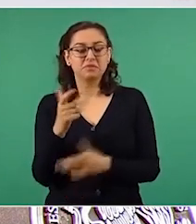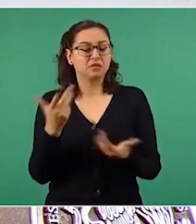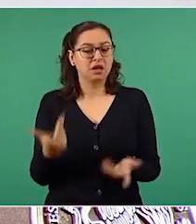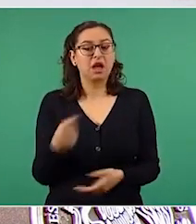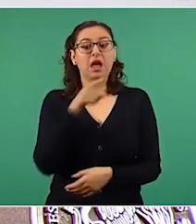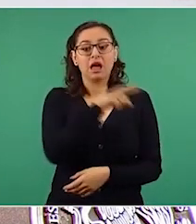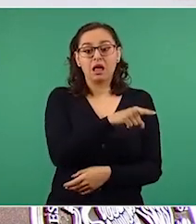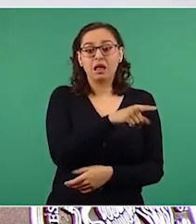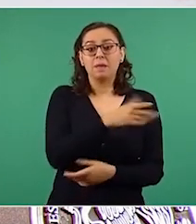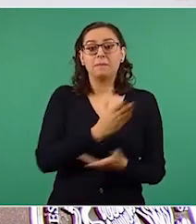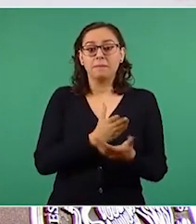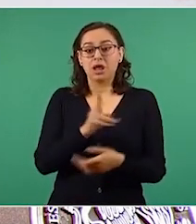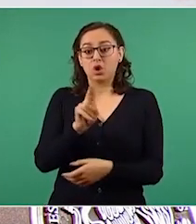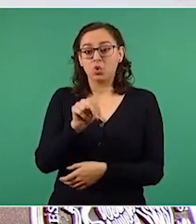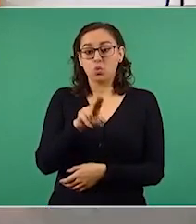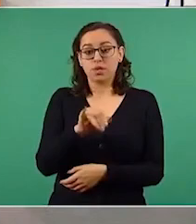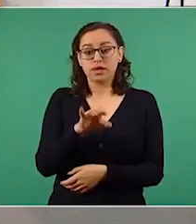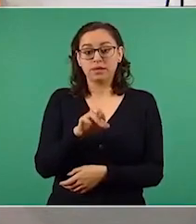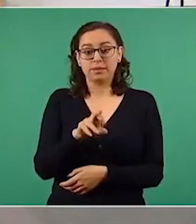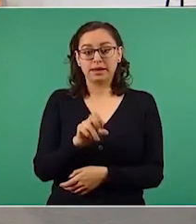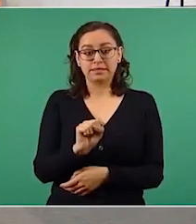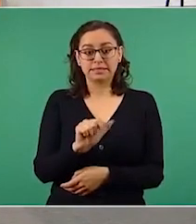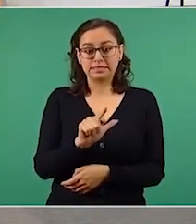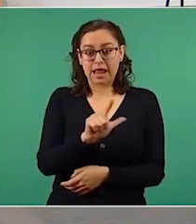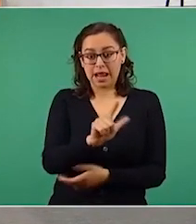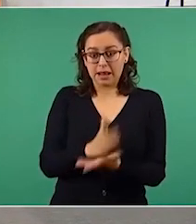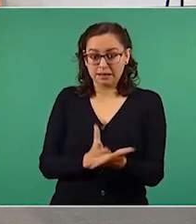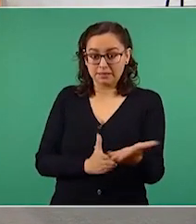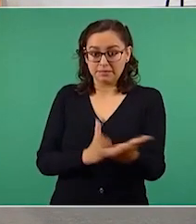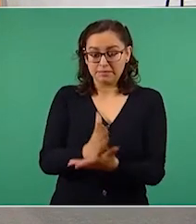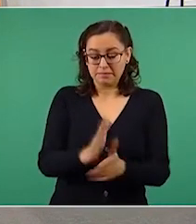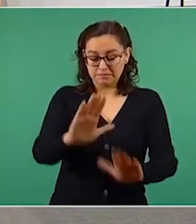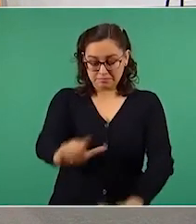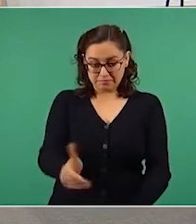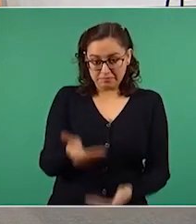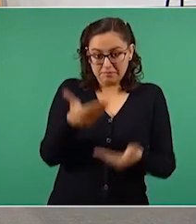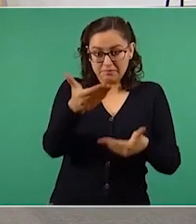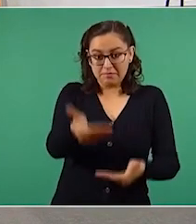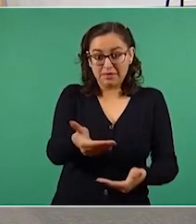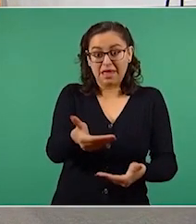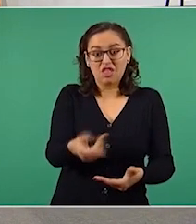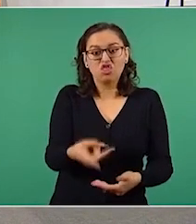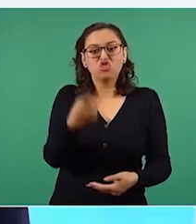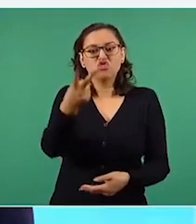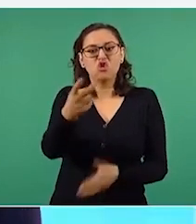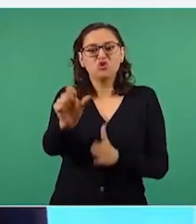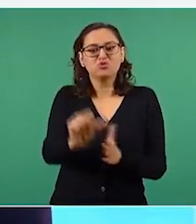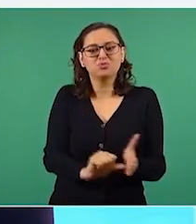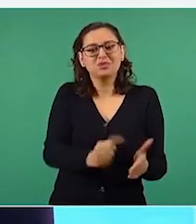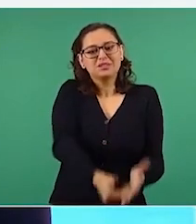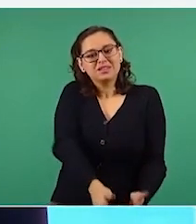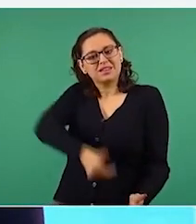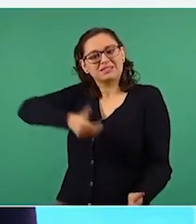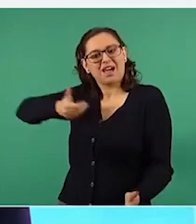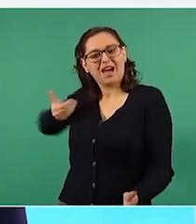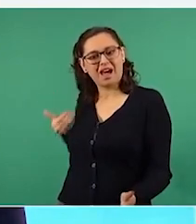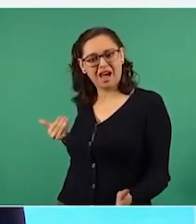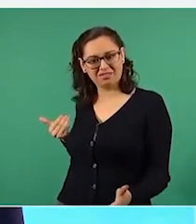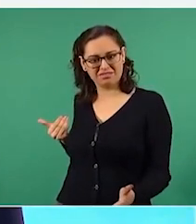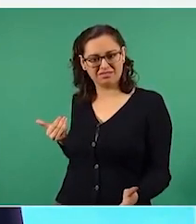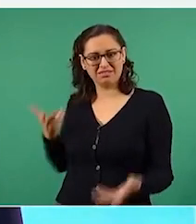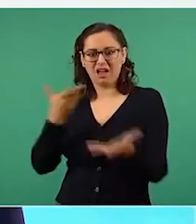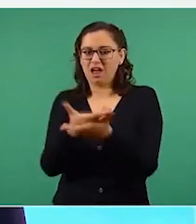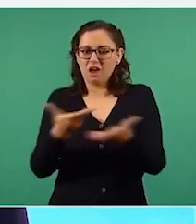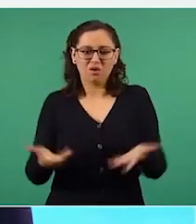en su versión previa, por lo menos dos meses, a la versión final registrada en el sistema de la Secretaría de Hacienda.